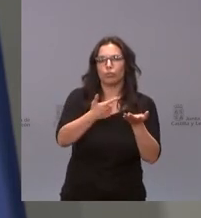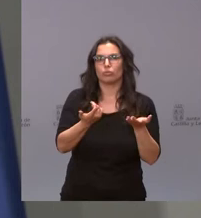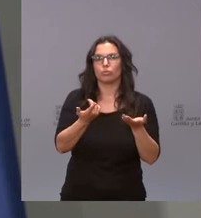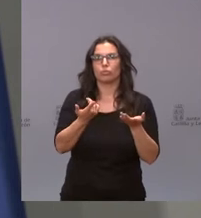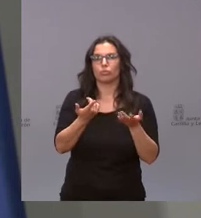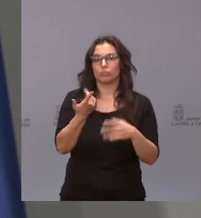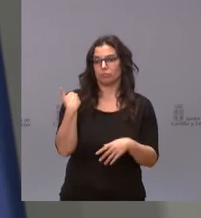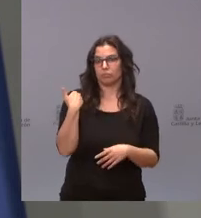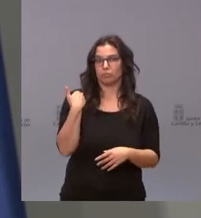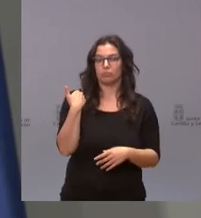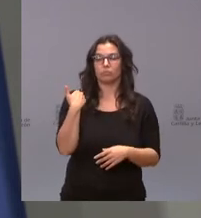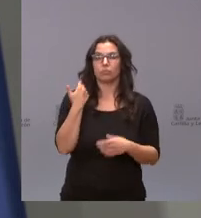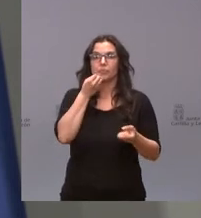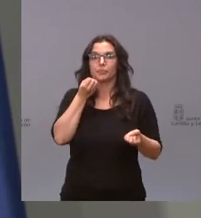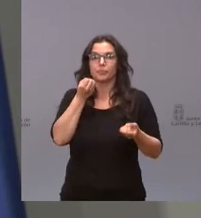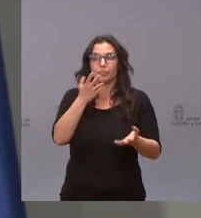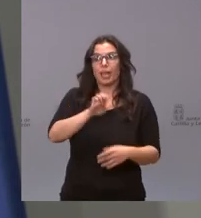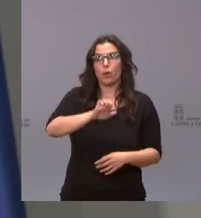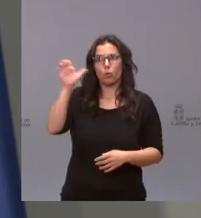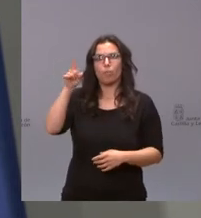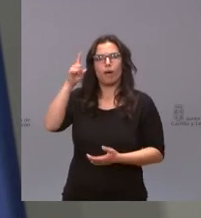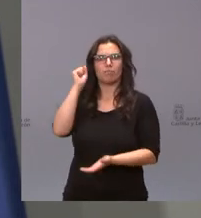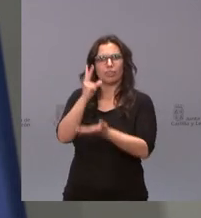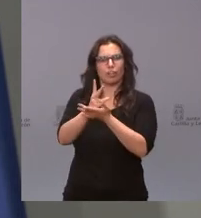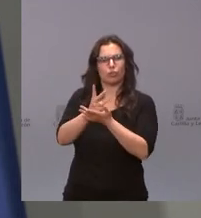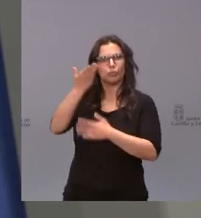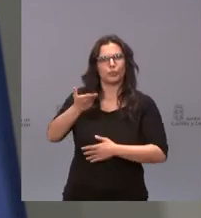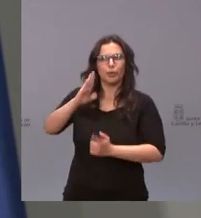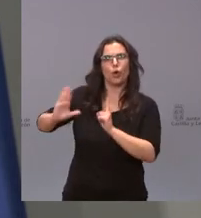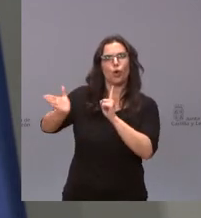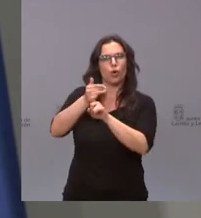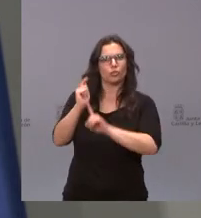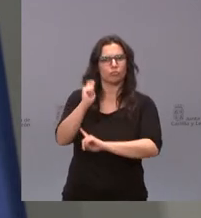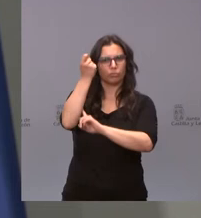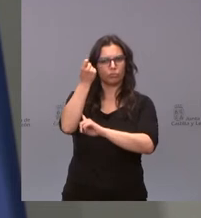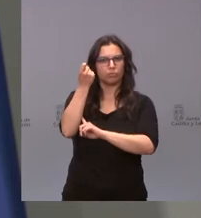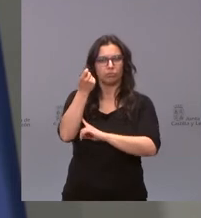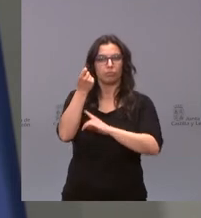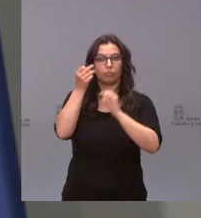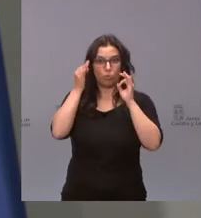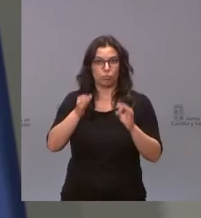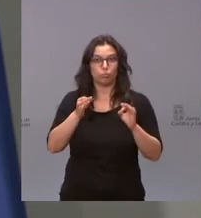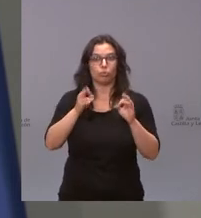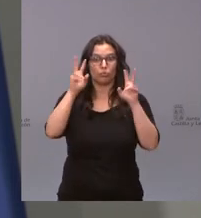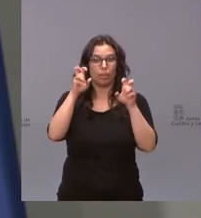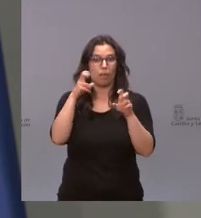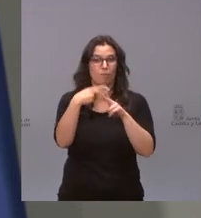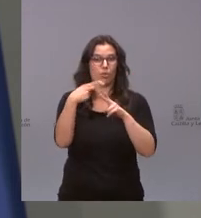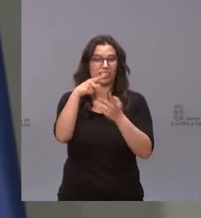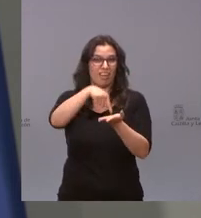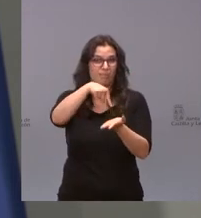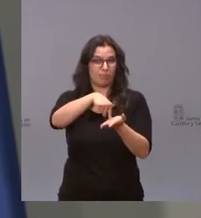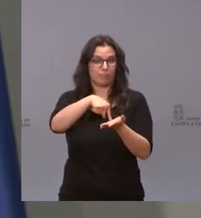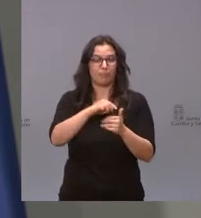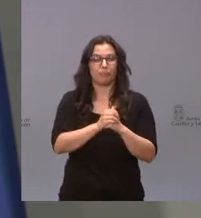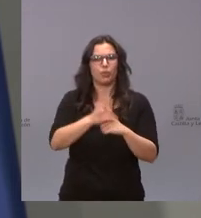acabamos de comentar hemos conseguido en Europa un reto muy importante a propósito de política fiscal hemos estado trabajando